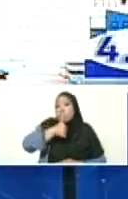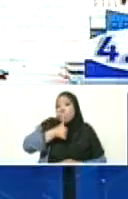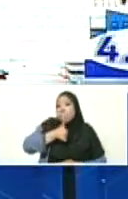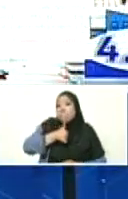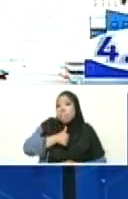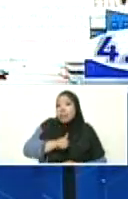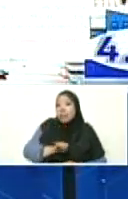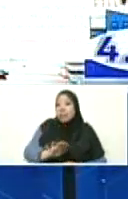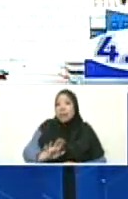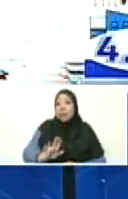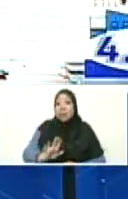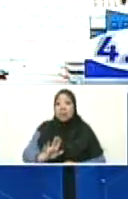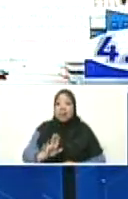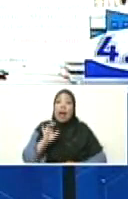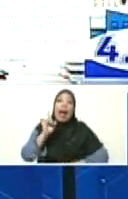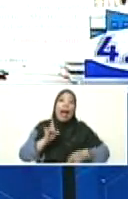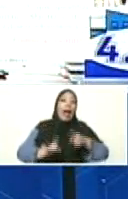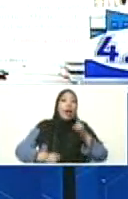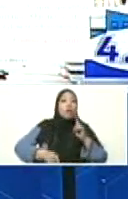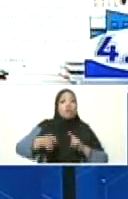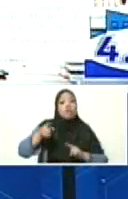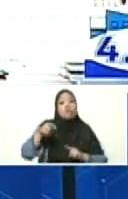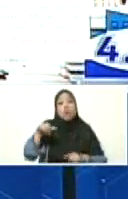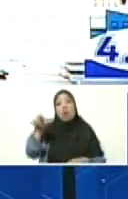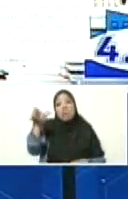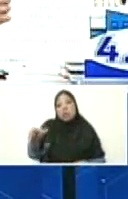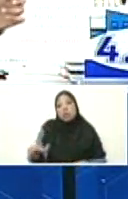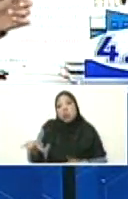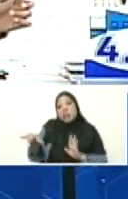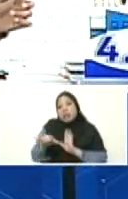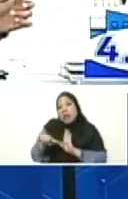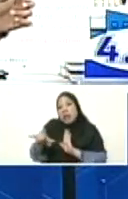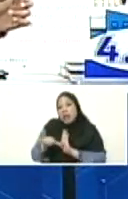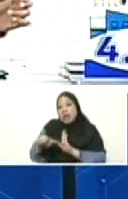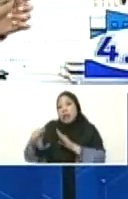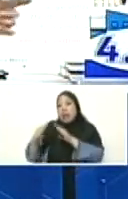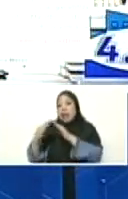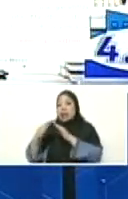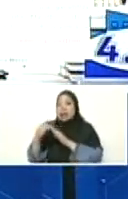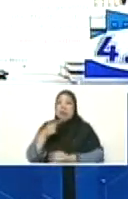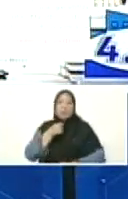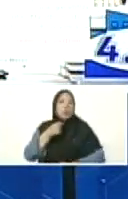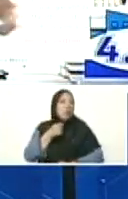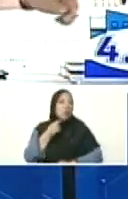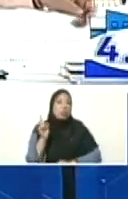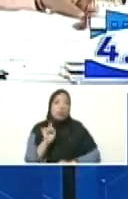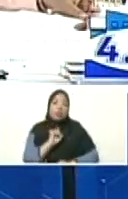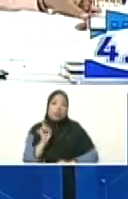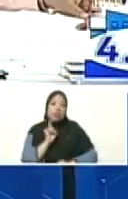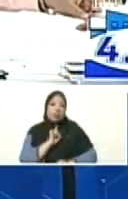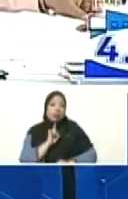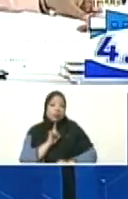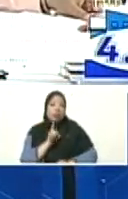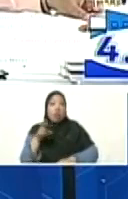a un vecino a uno no le cae bien. ¿Ah? Pero es tu vecino. Y tus niños se van a criar con los niños de él.